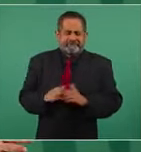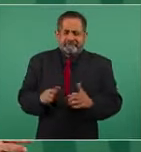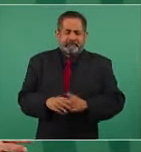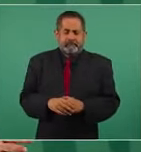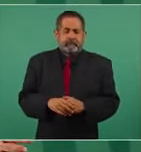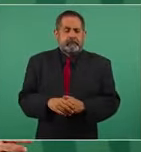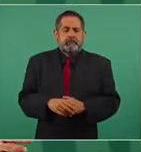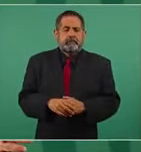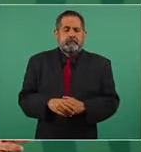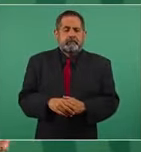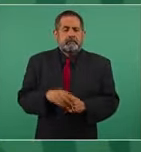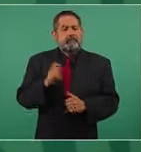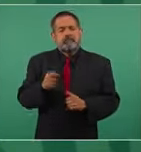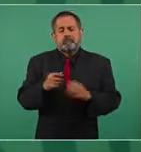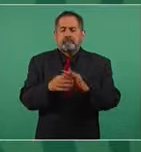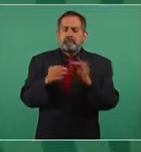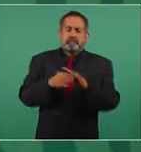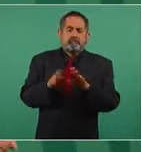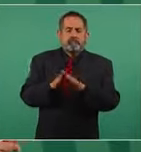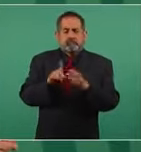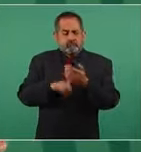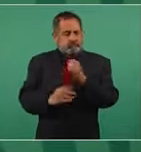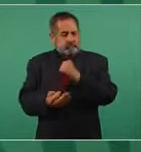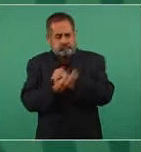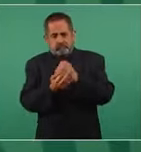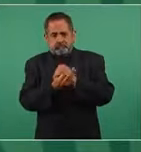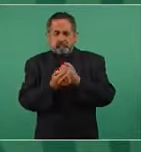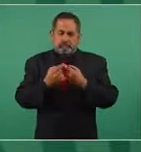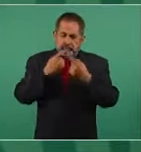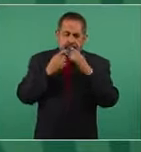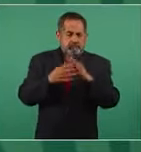que al contrario, es una protección